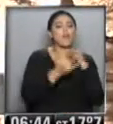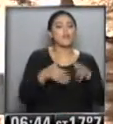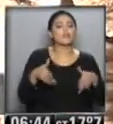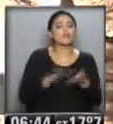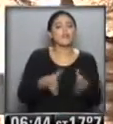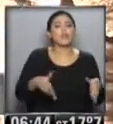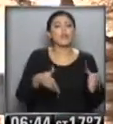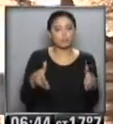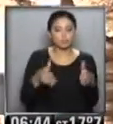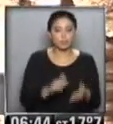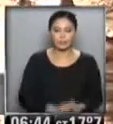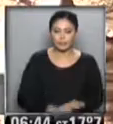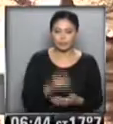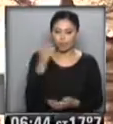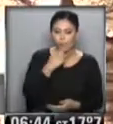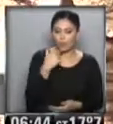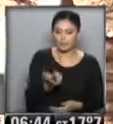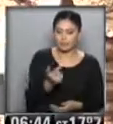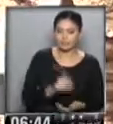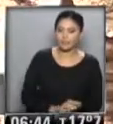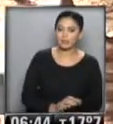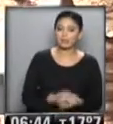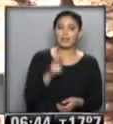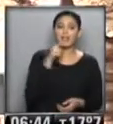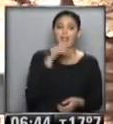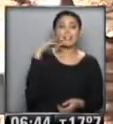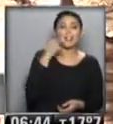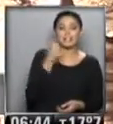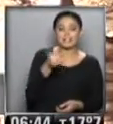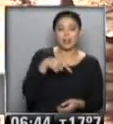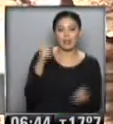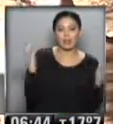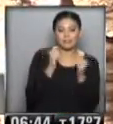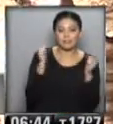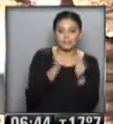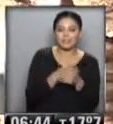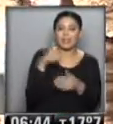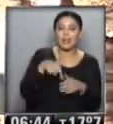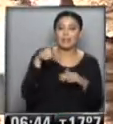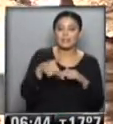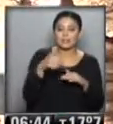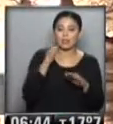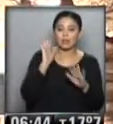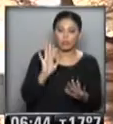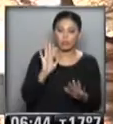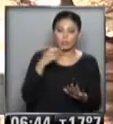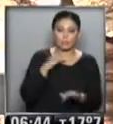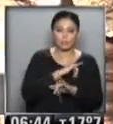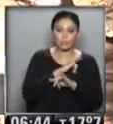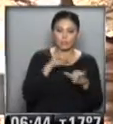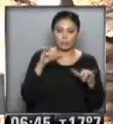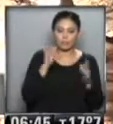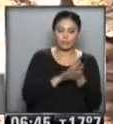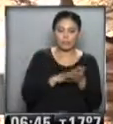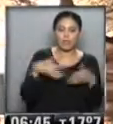...Hugo, te escuchamos... Lidio, Nadia ahí se avecina, como decía Nadia, al invierno... ...y ya está cerrado, atención, vamos a comenzar la recorrida por las